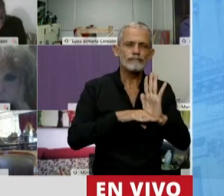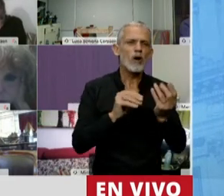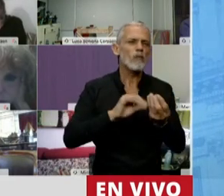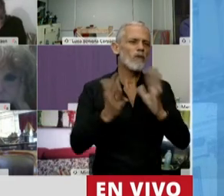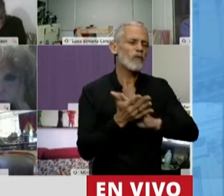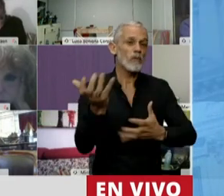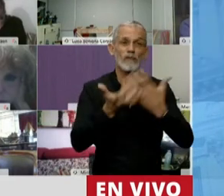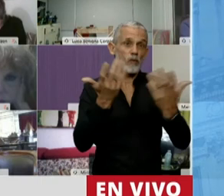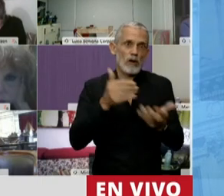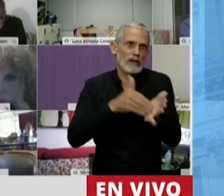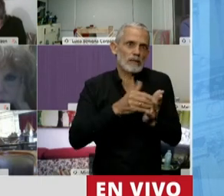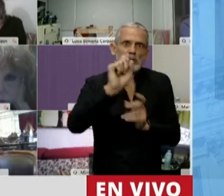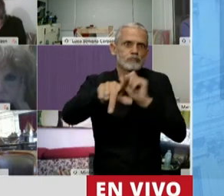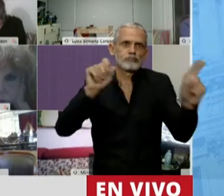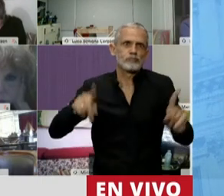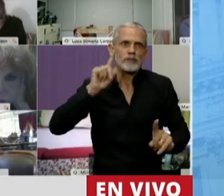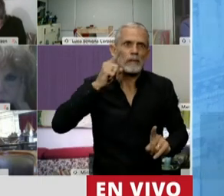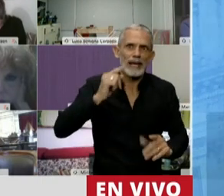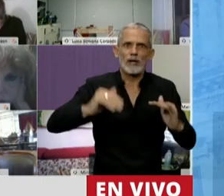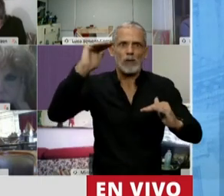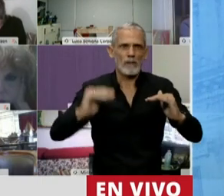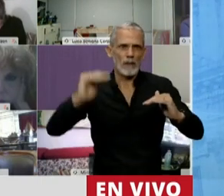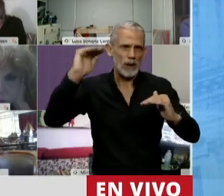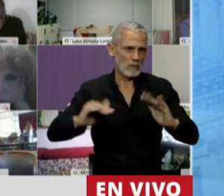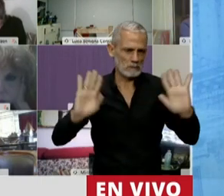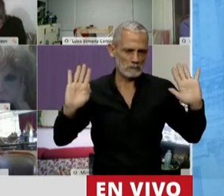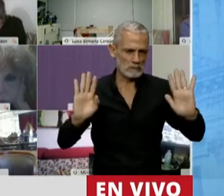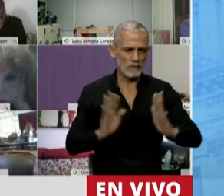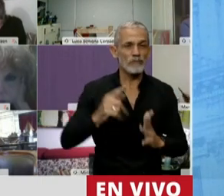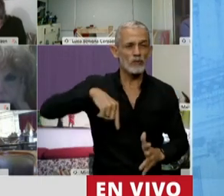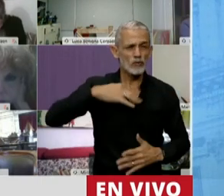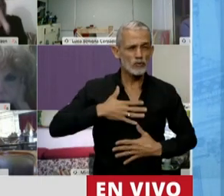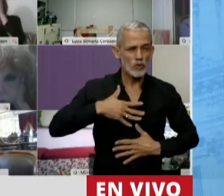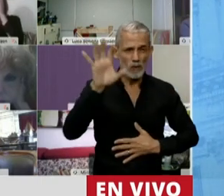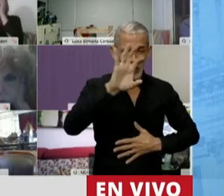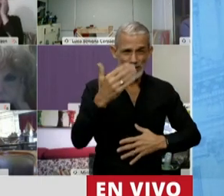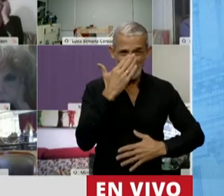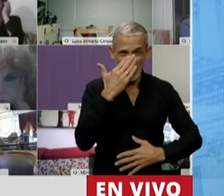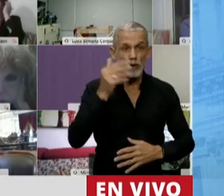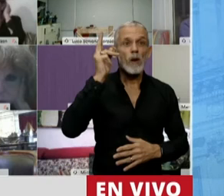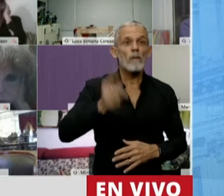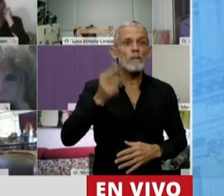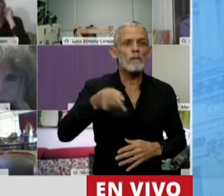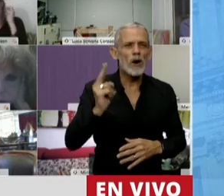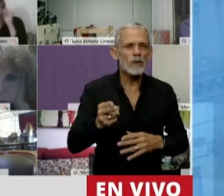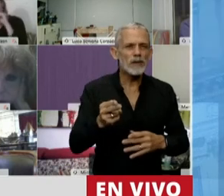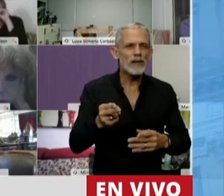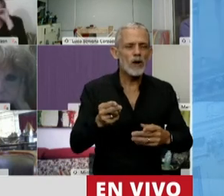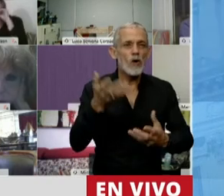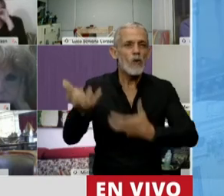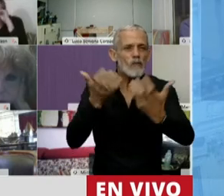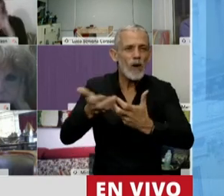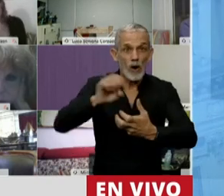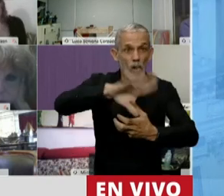características de la zona, el nivel de peligro, etc. Pero nosotros en la provincia disponemos la prohibición del uso del fuego en el ámbito